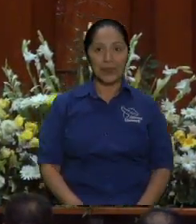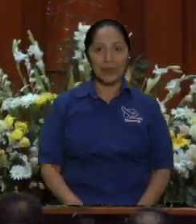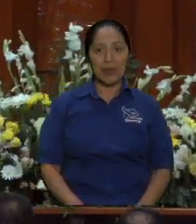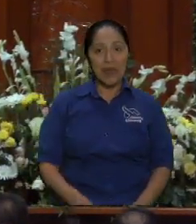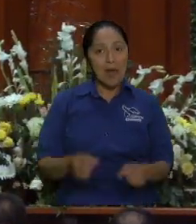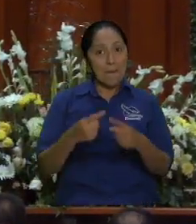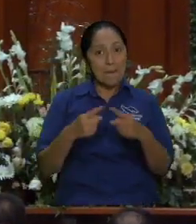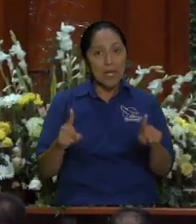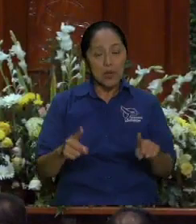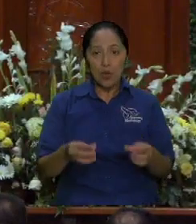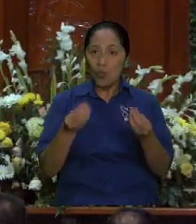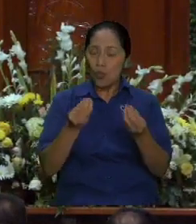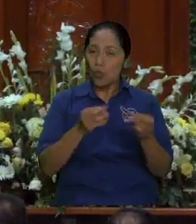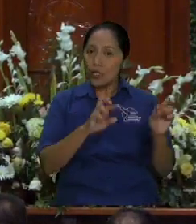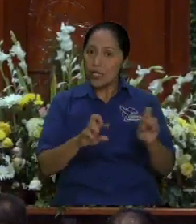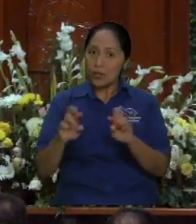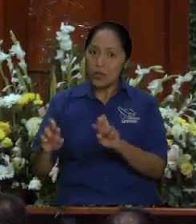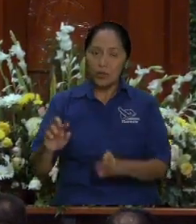recibimos ese tipo de educación.